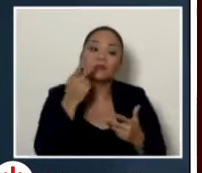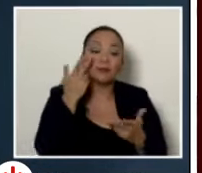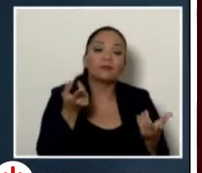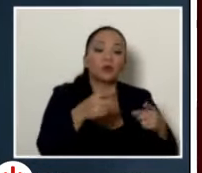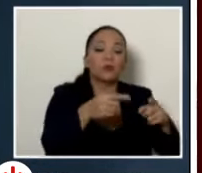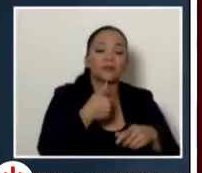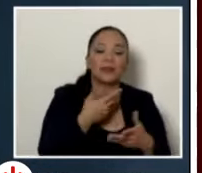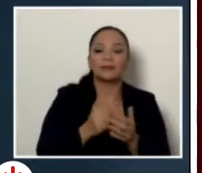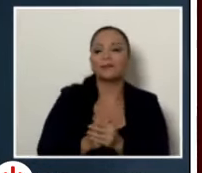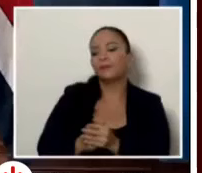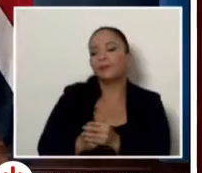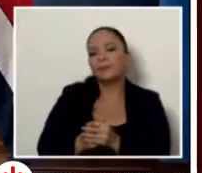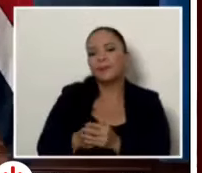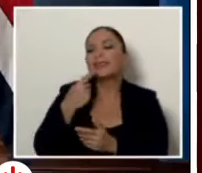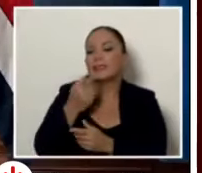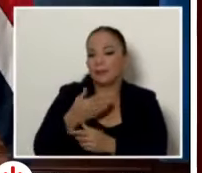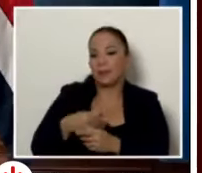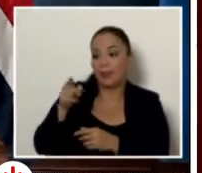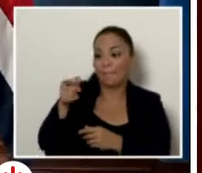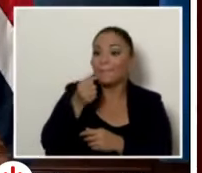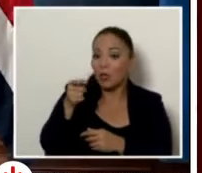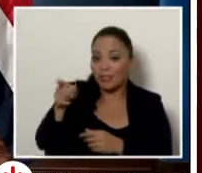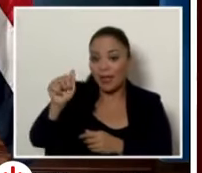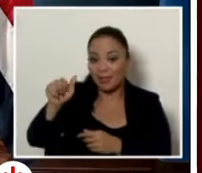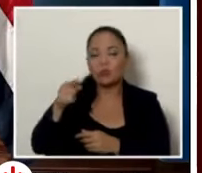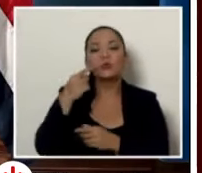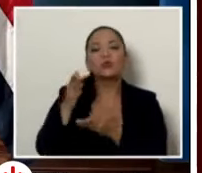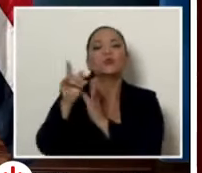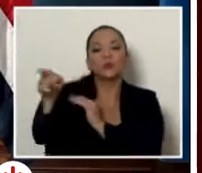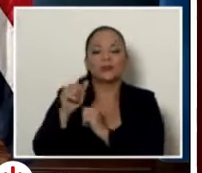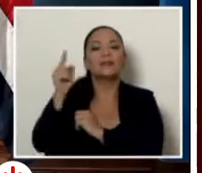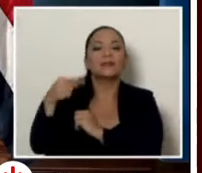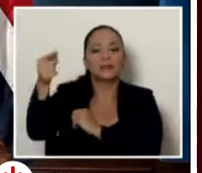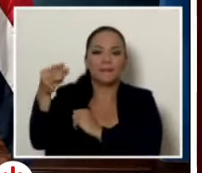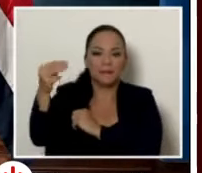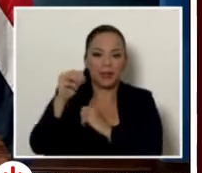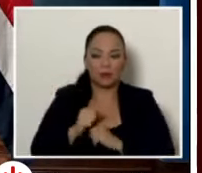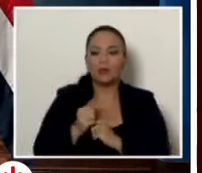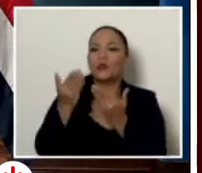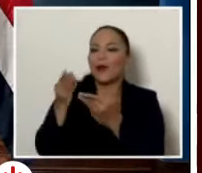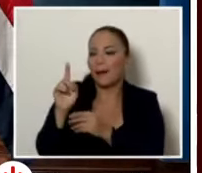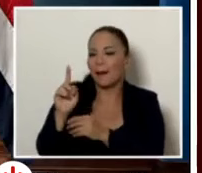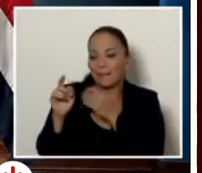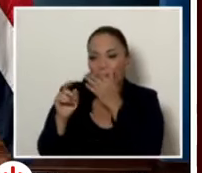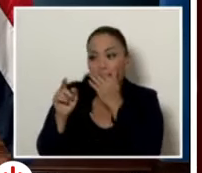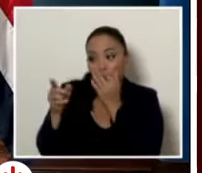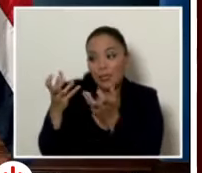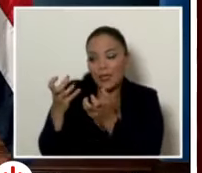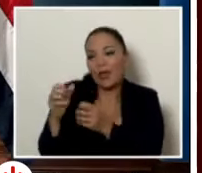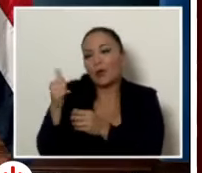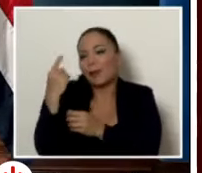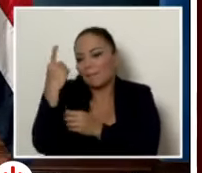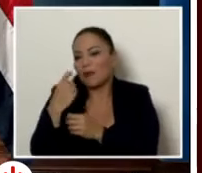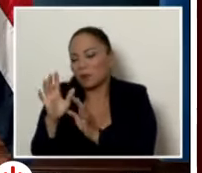Alessandro yo le voy a pedir a usted que el miércoles en frente le voy a dar una pregunta gratis es decir si tiene una pregunta la hace pero